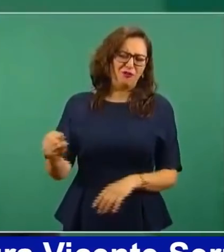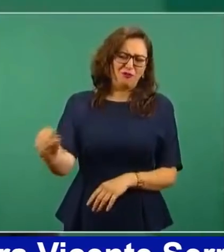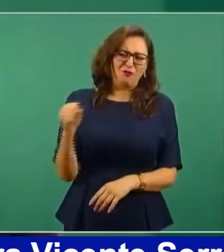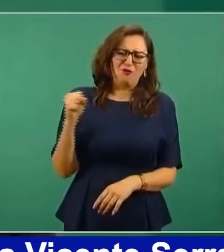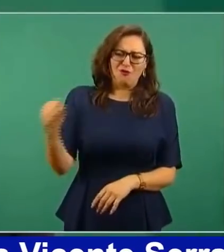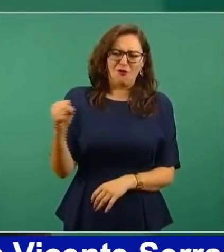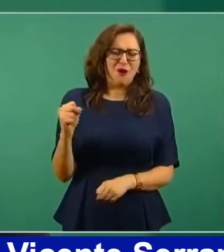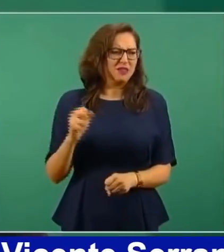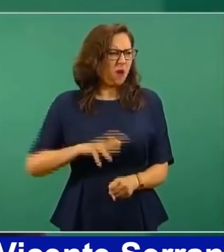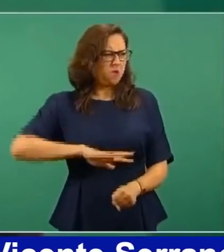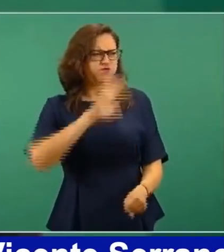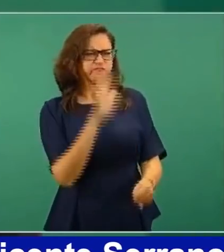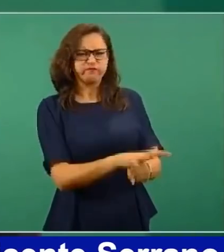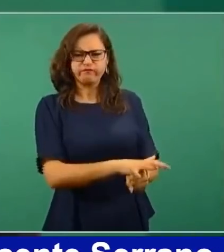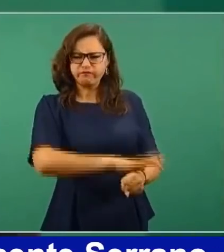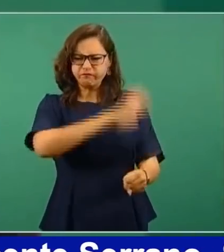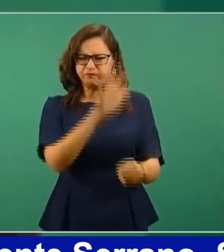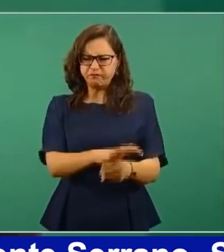represores.